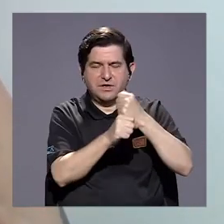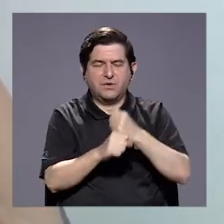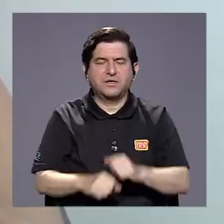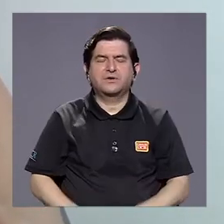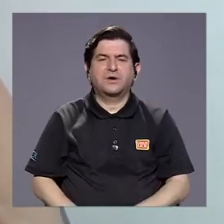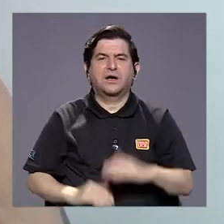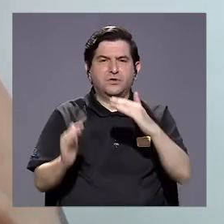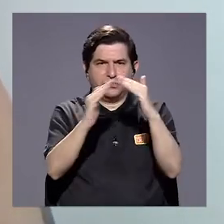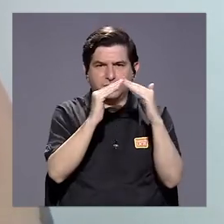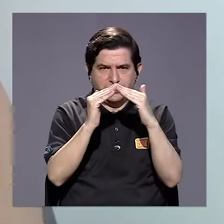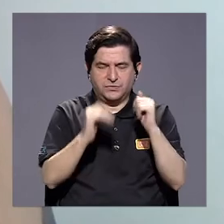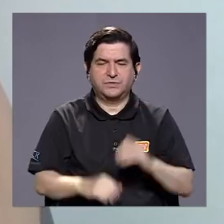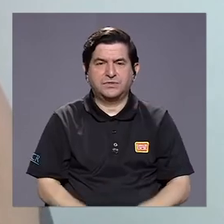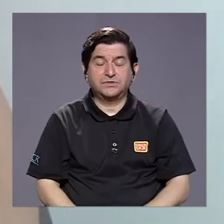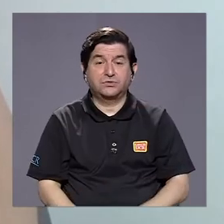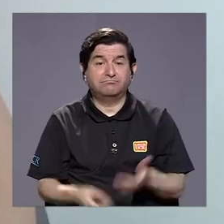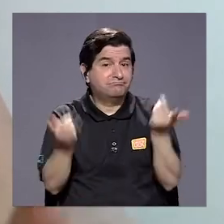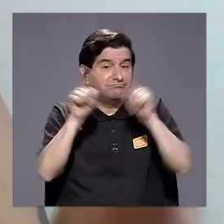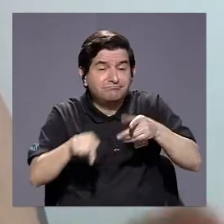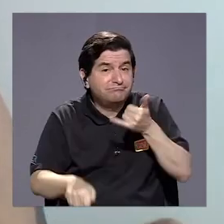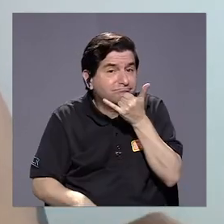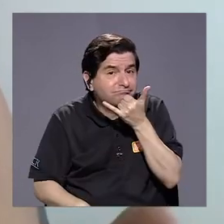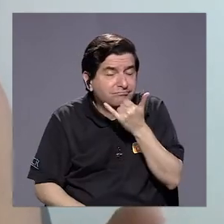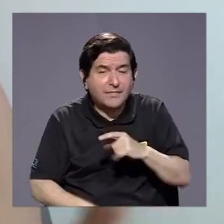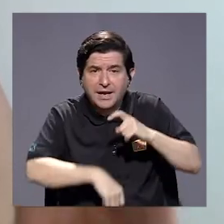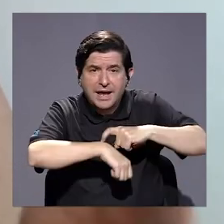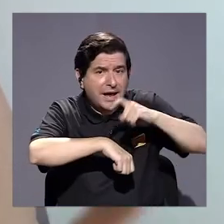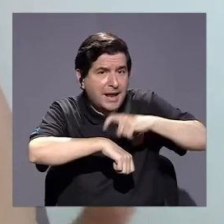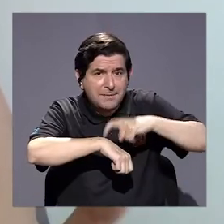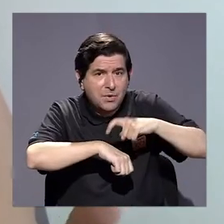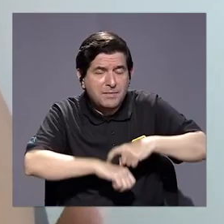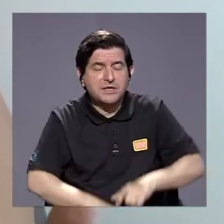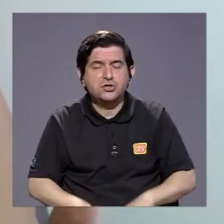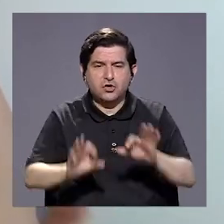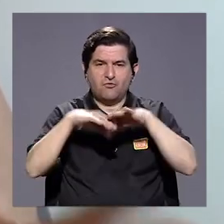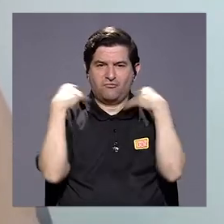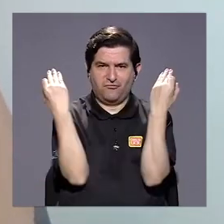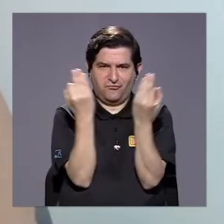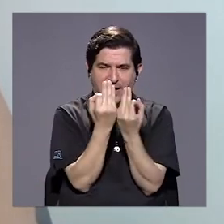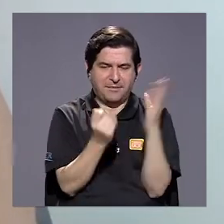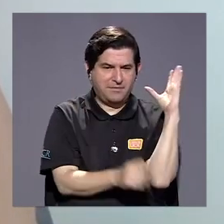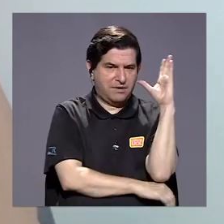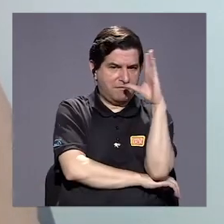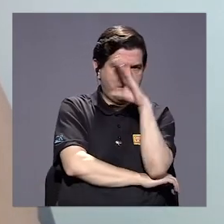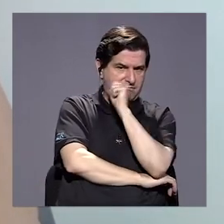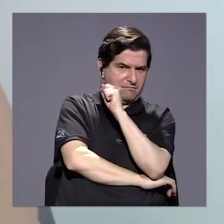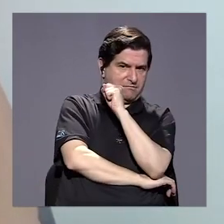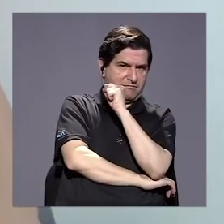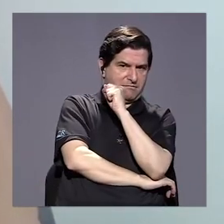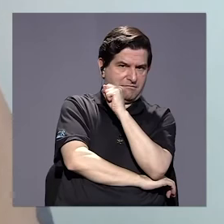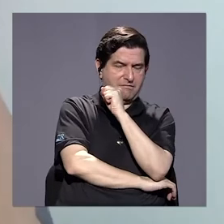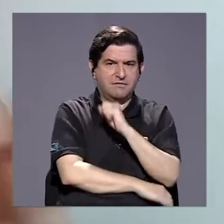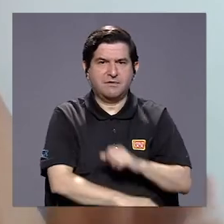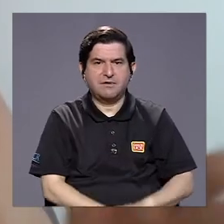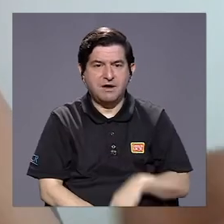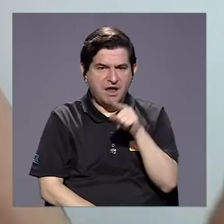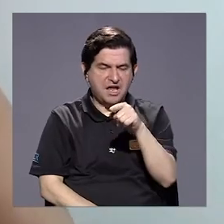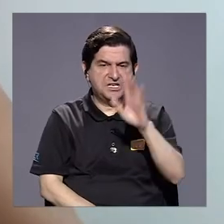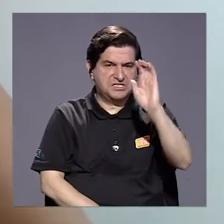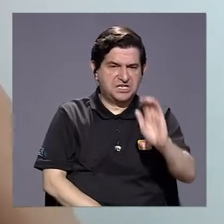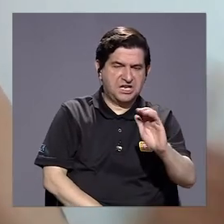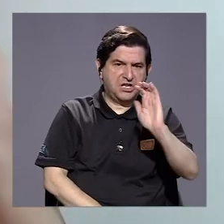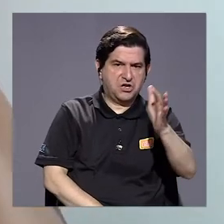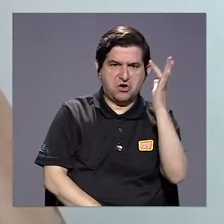porque parte de lo que sucede es que efectivamente en el momento en el que algunas familias se dan cuenta que ese